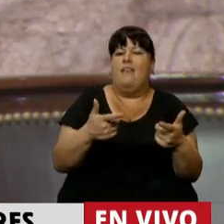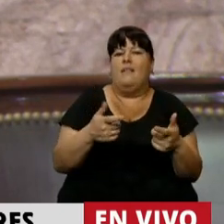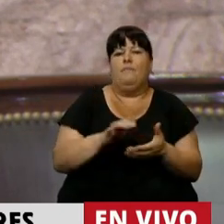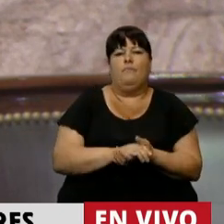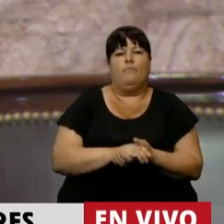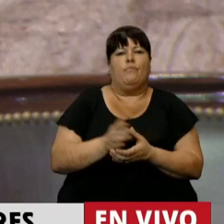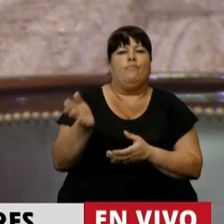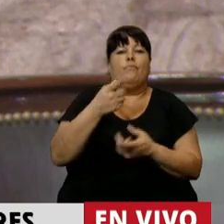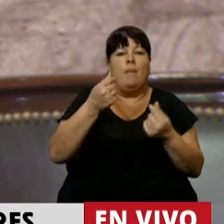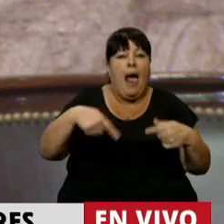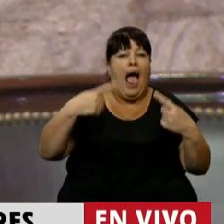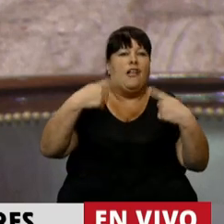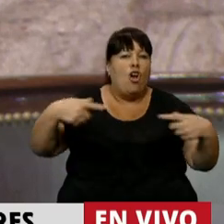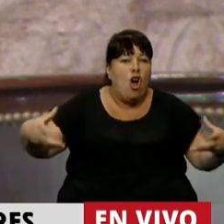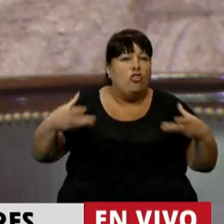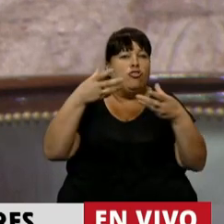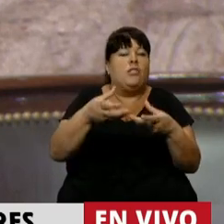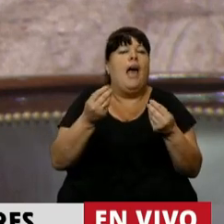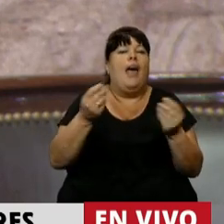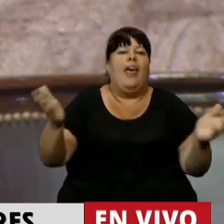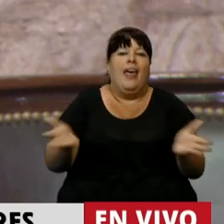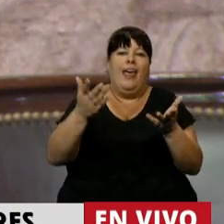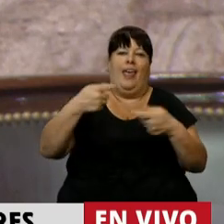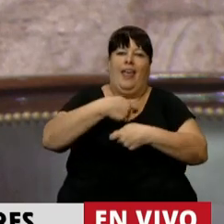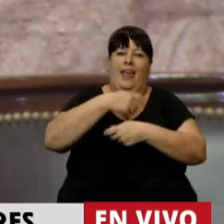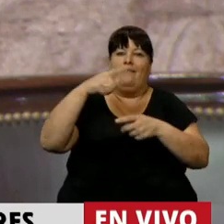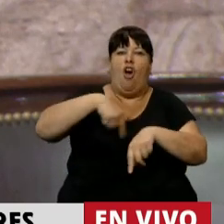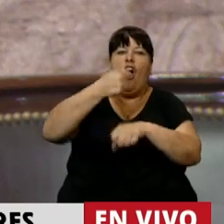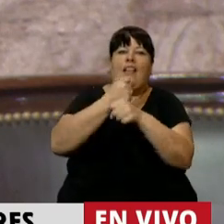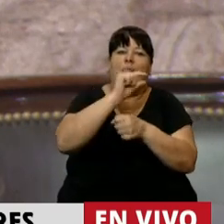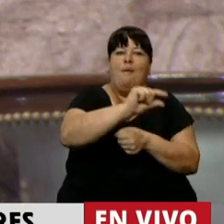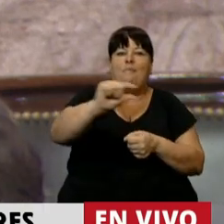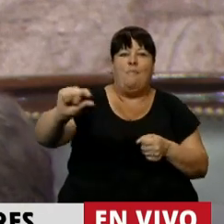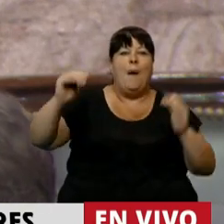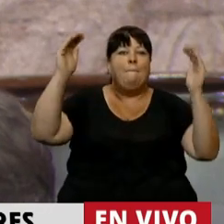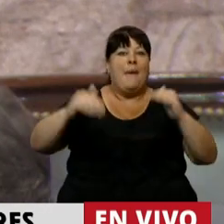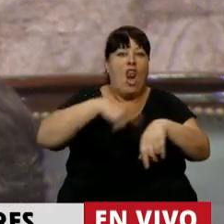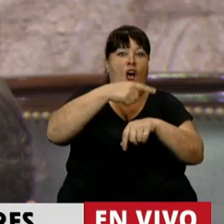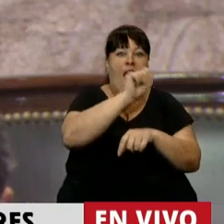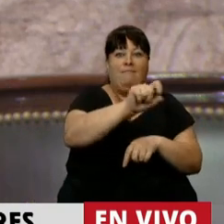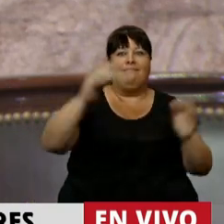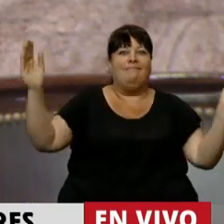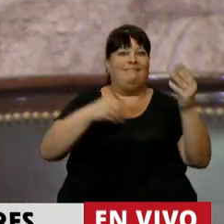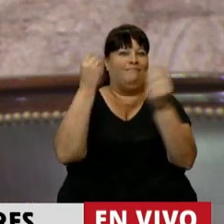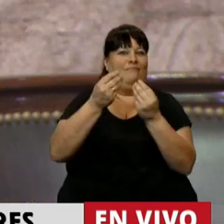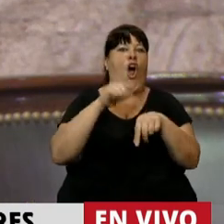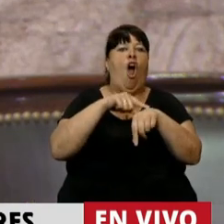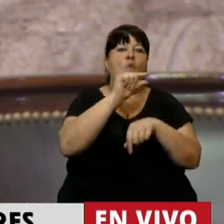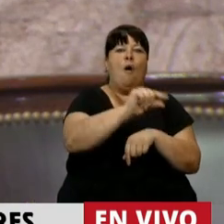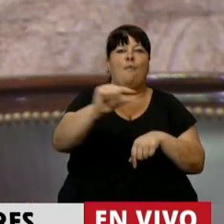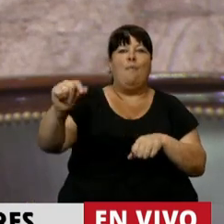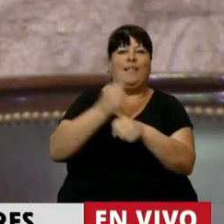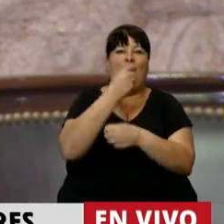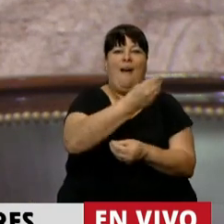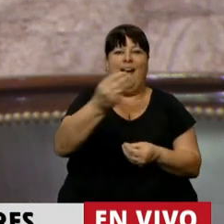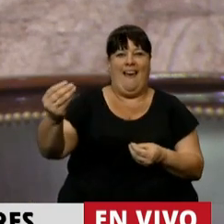que todos esos recursos puedan generar el reparto de las horas de trabajo, la reducción de la jornada laboral, y el reparto de las horas de